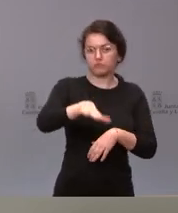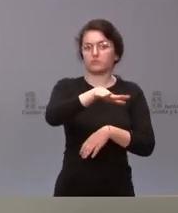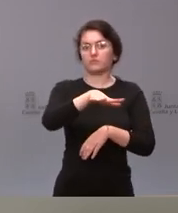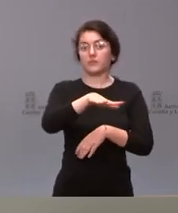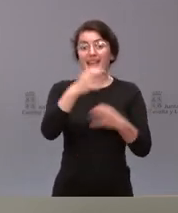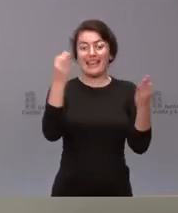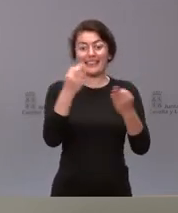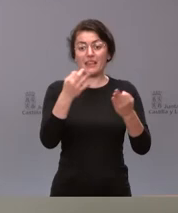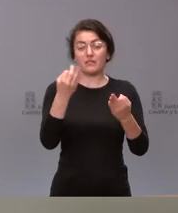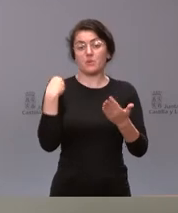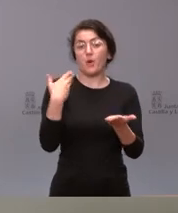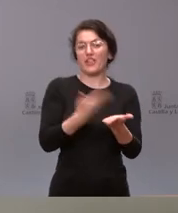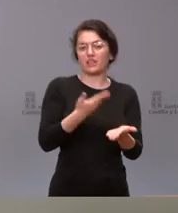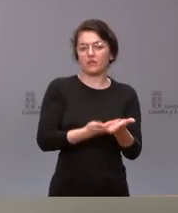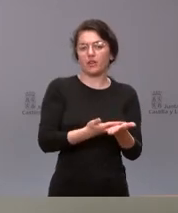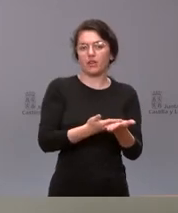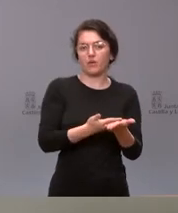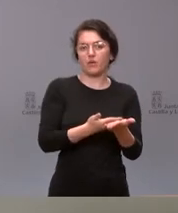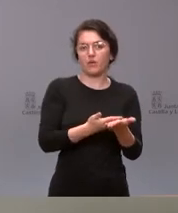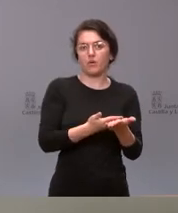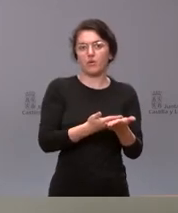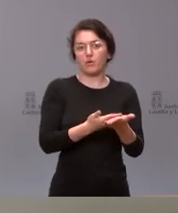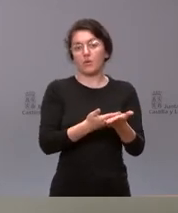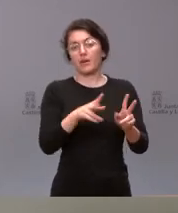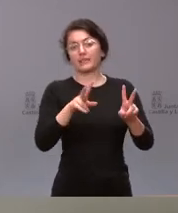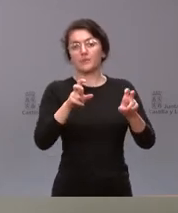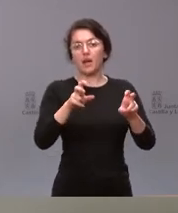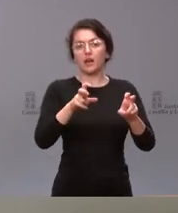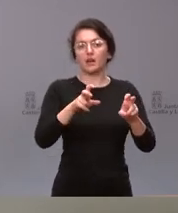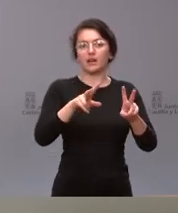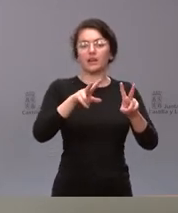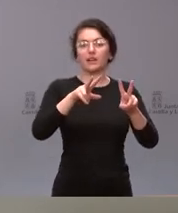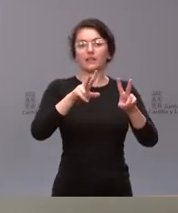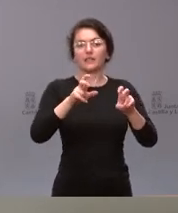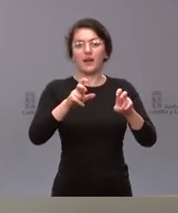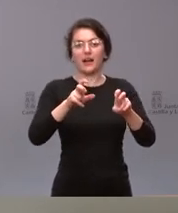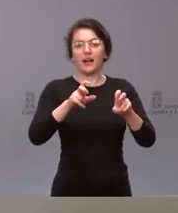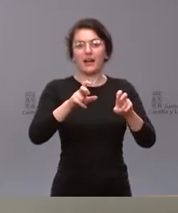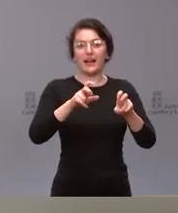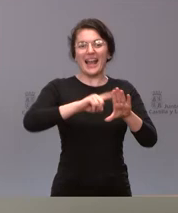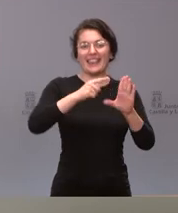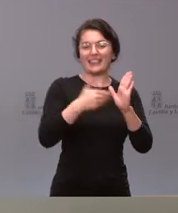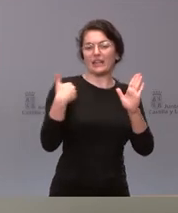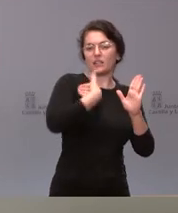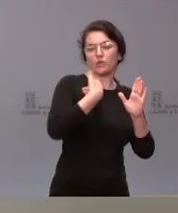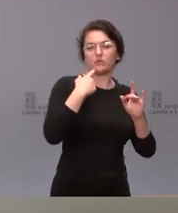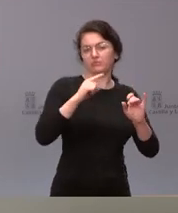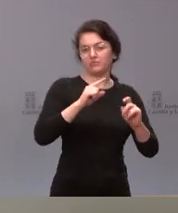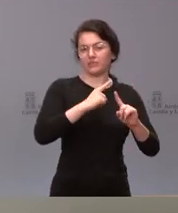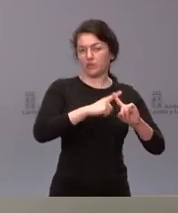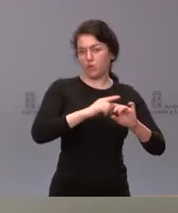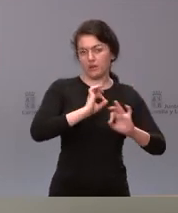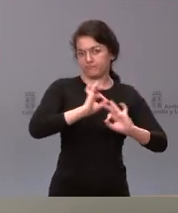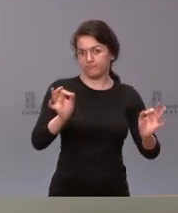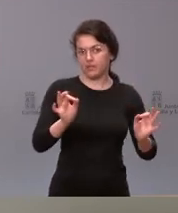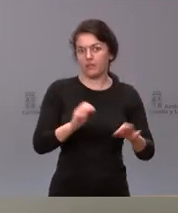certificado correspondiente de no haber estado en curso ningún procedimiento penal contra menores en su pasado desde ese punto de vista por tanto